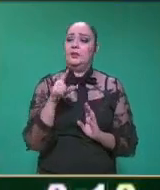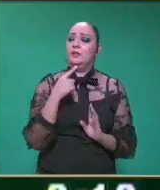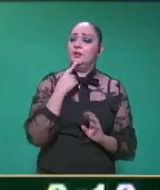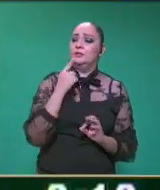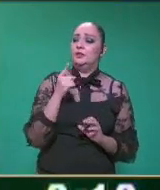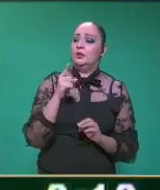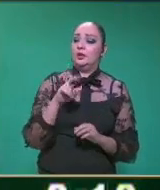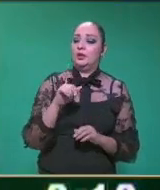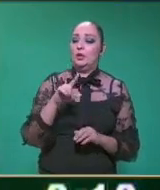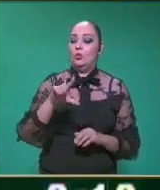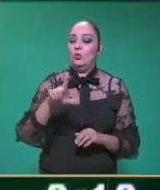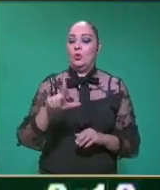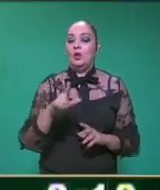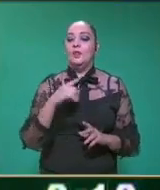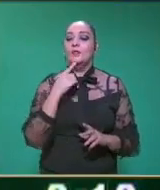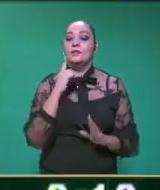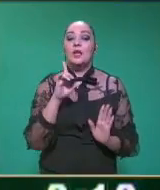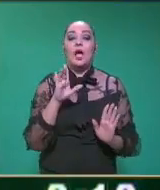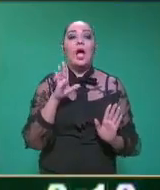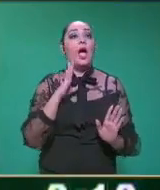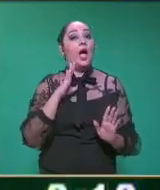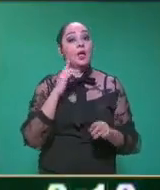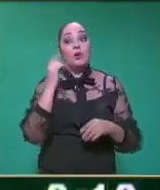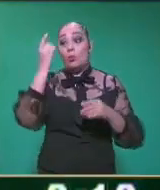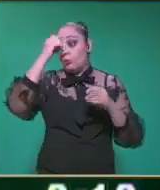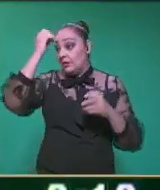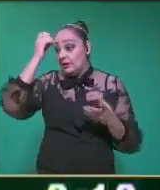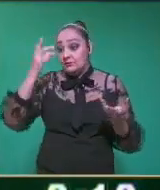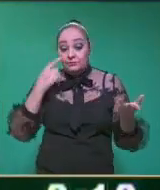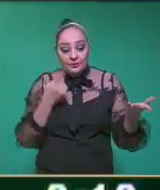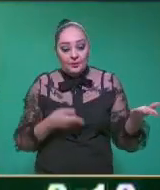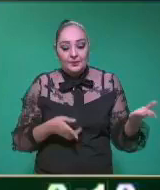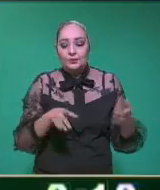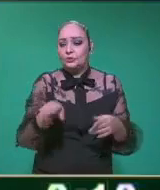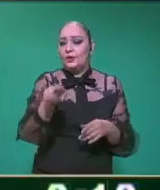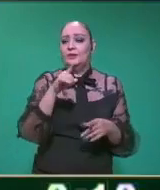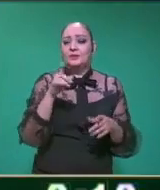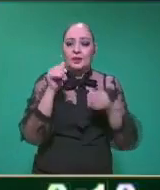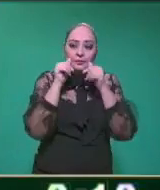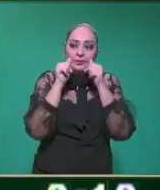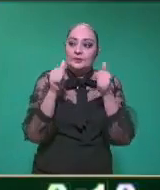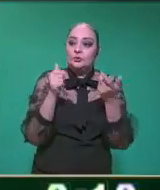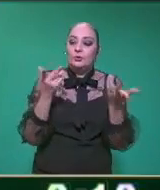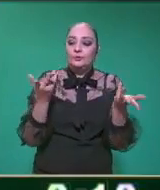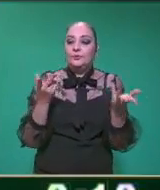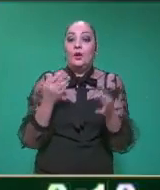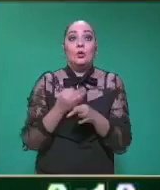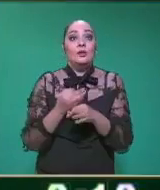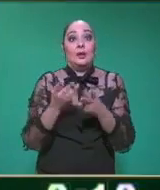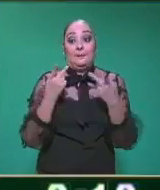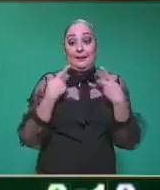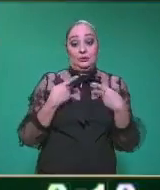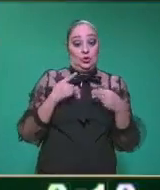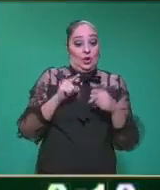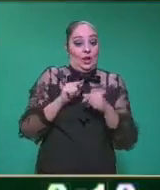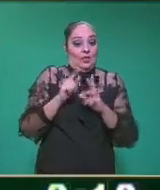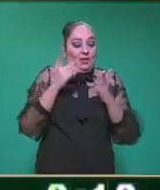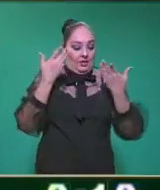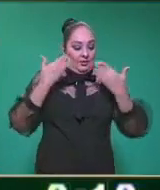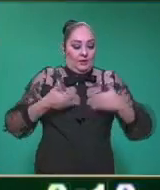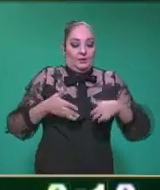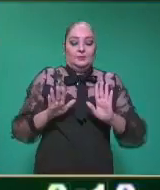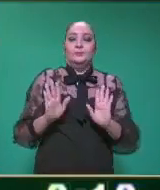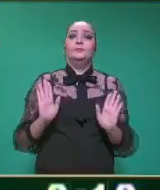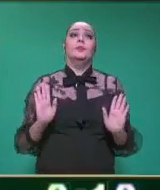nos está viendo Raúl Nieto. A ver, niños, opinen. ¿Ustedes qué me han visto? personalidad, estamos en la de personalidad, personalidad.